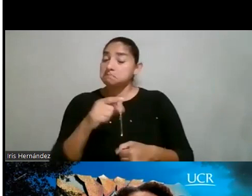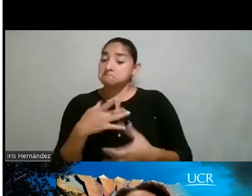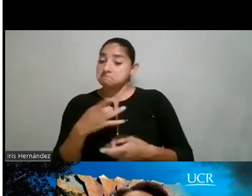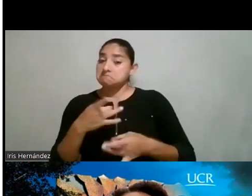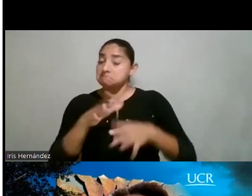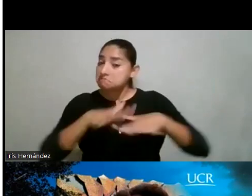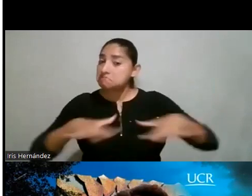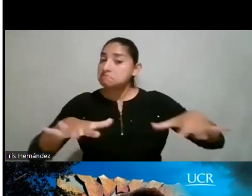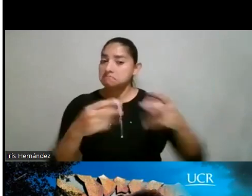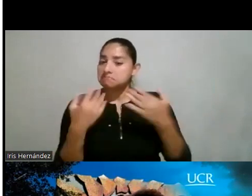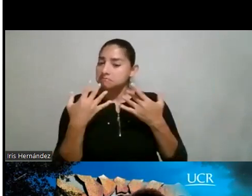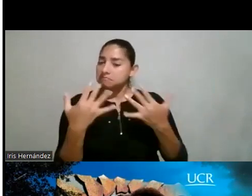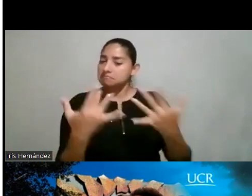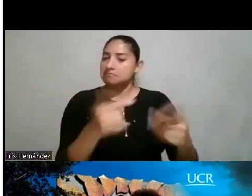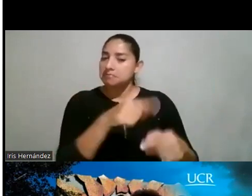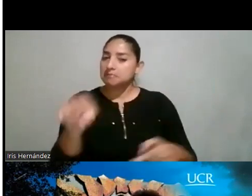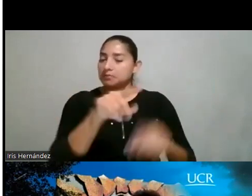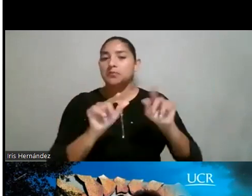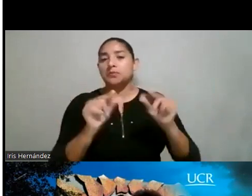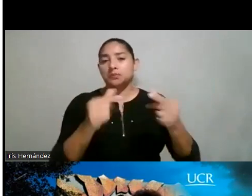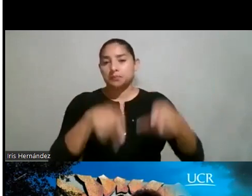de llamativa para las mujeres, ¿verdad?